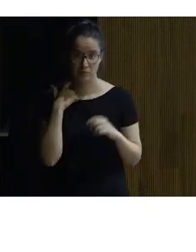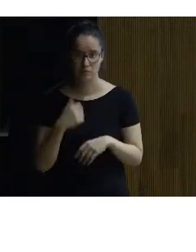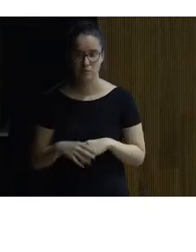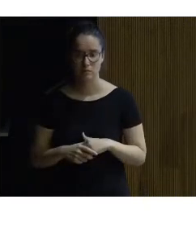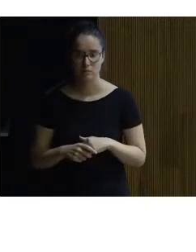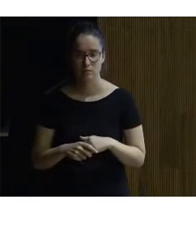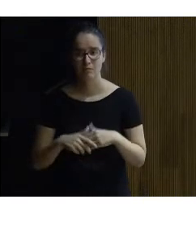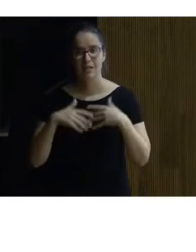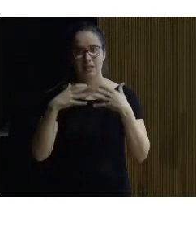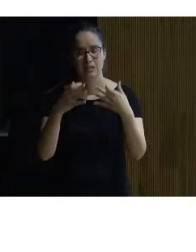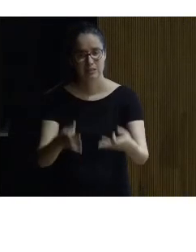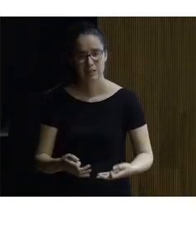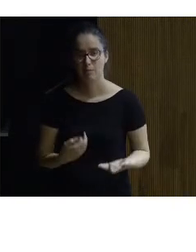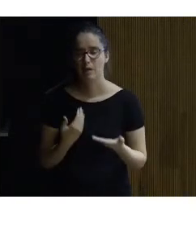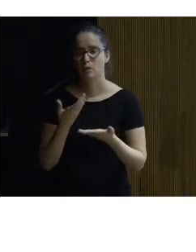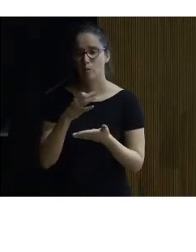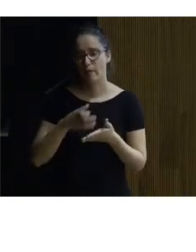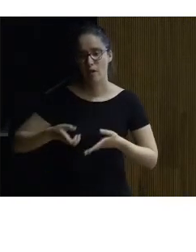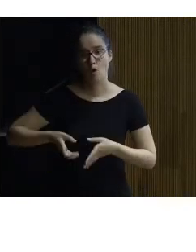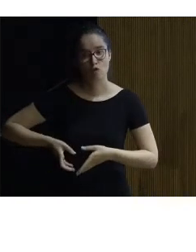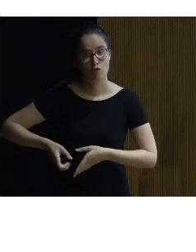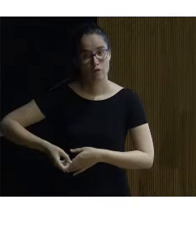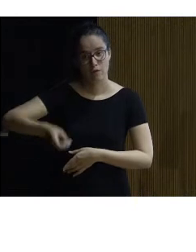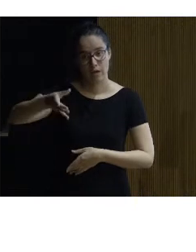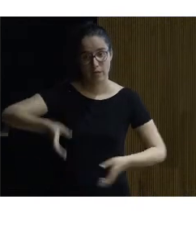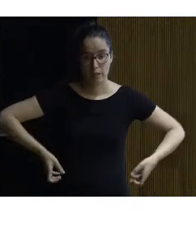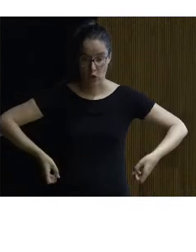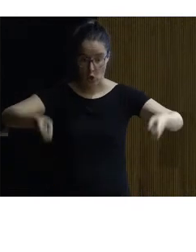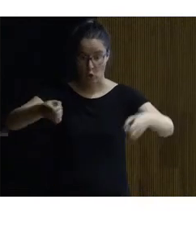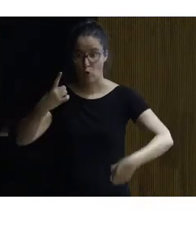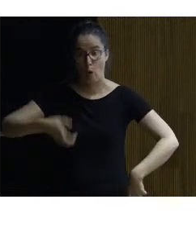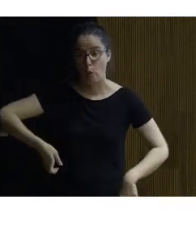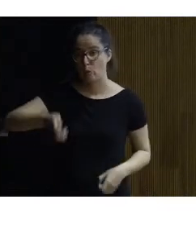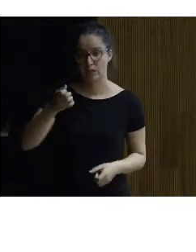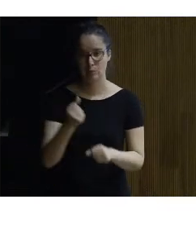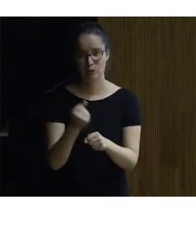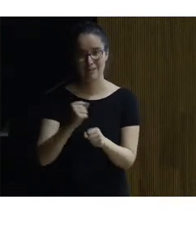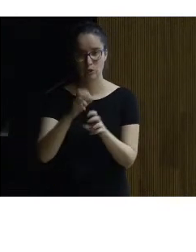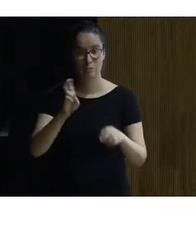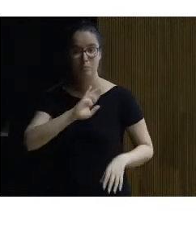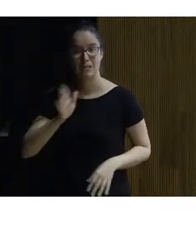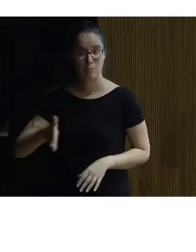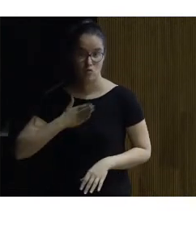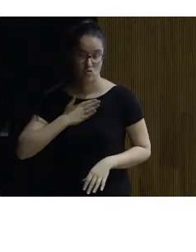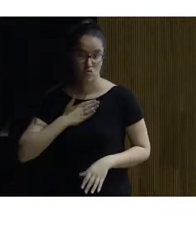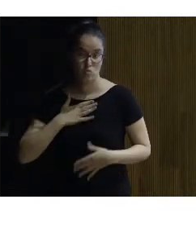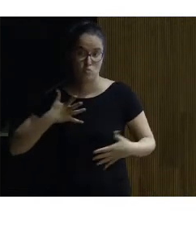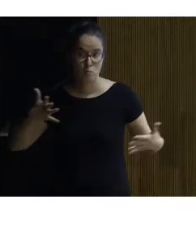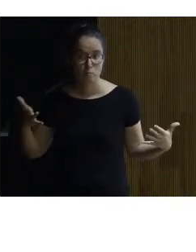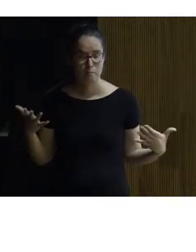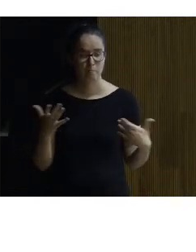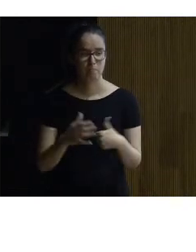siempre hay el plantamiento se puede colocar dos barandillas una pues bueno estamos trabajando en patrimonio y pues uno